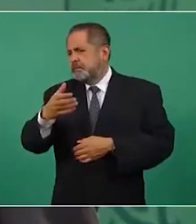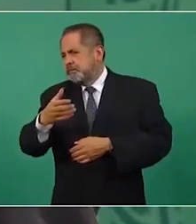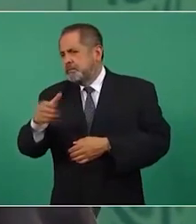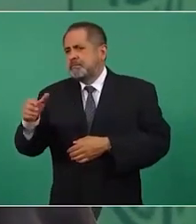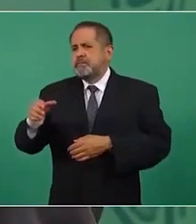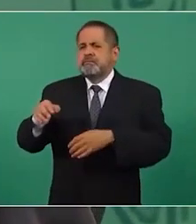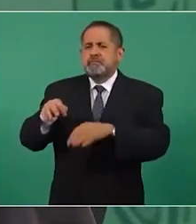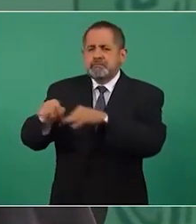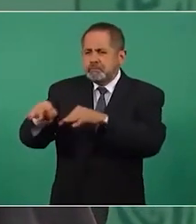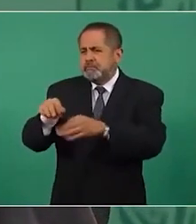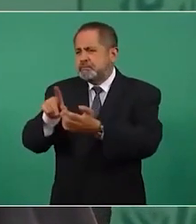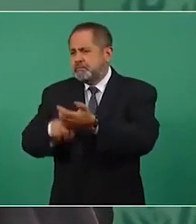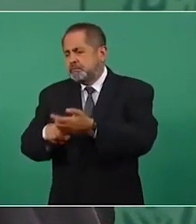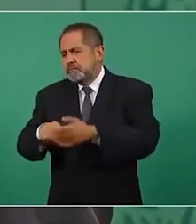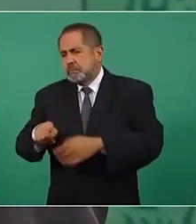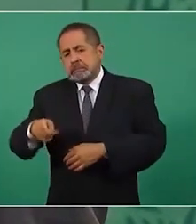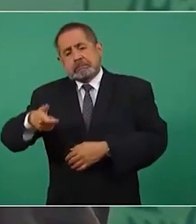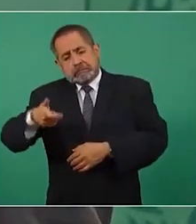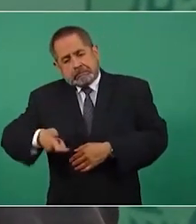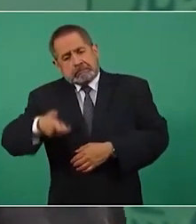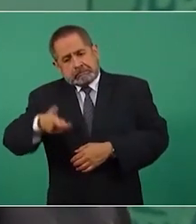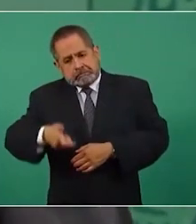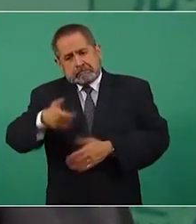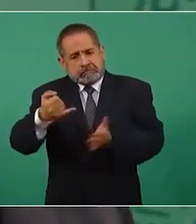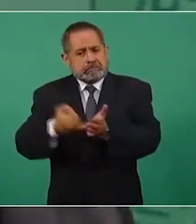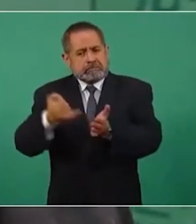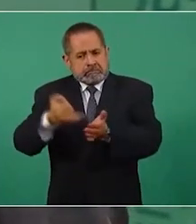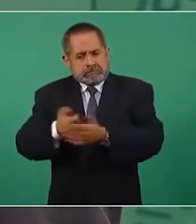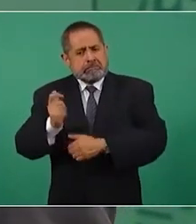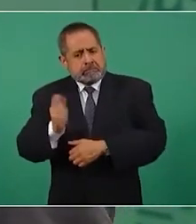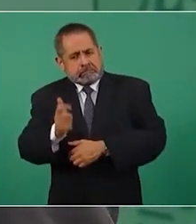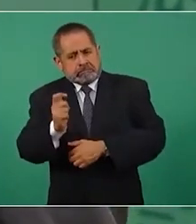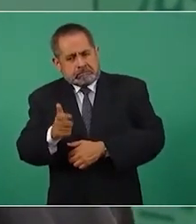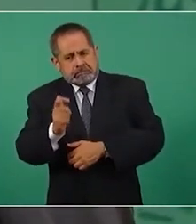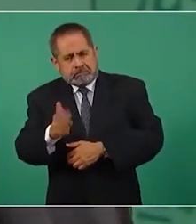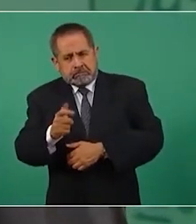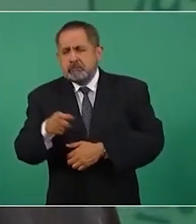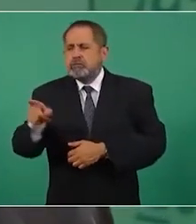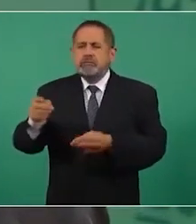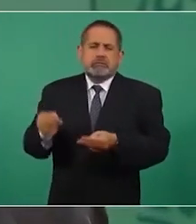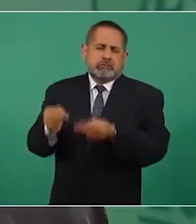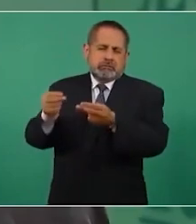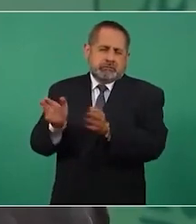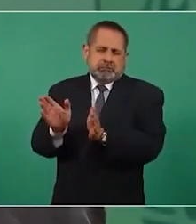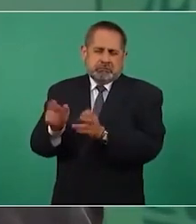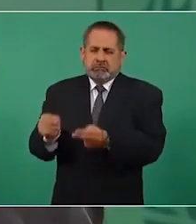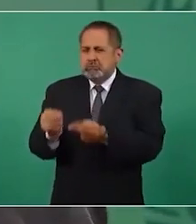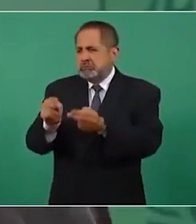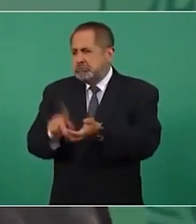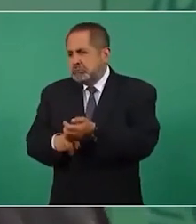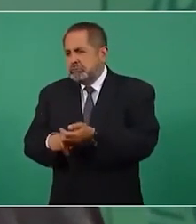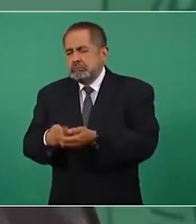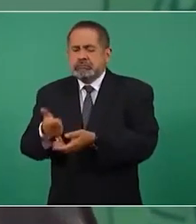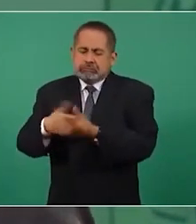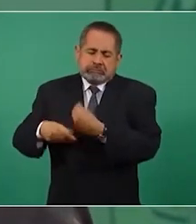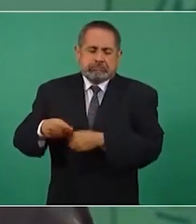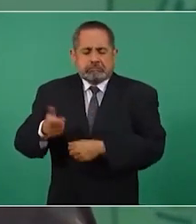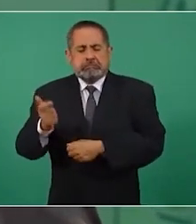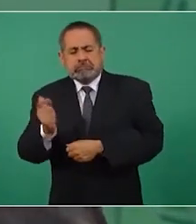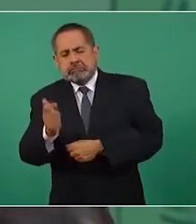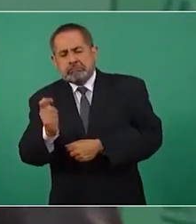tenga que pagar impuestos un pequeño comerciante pequeño empresario